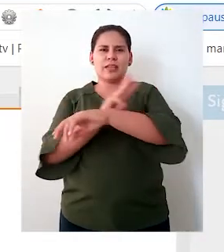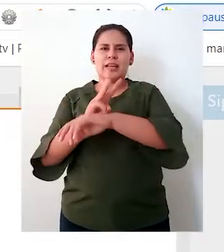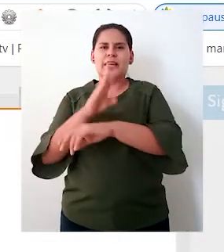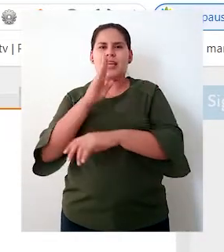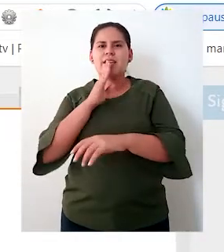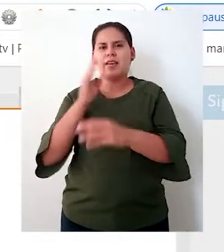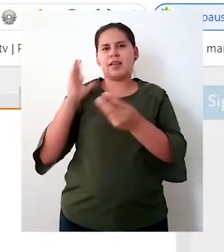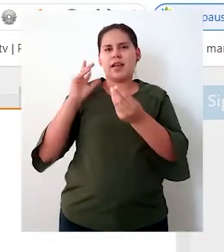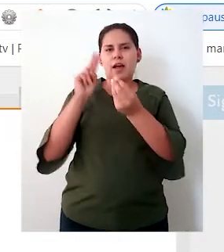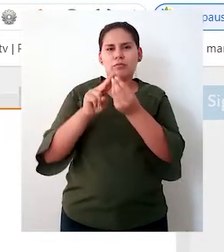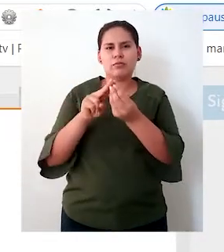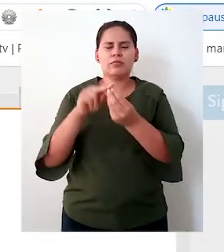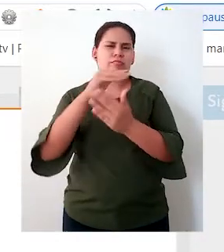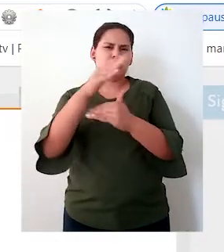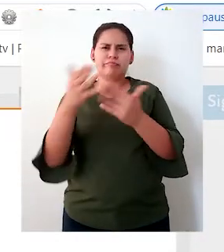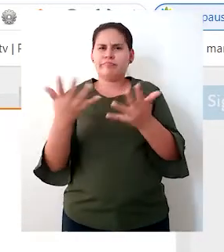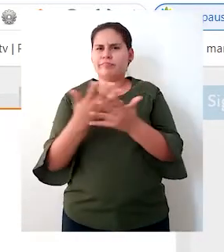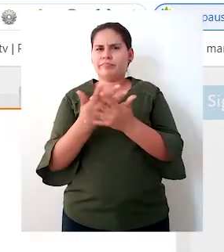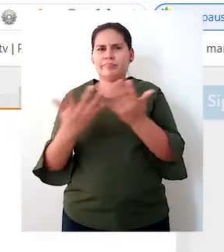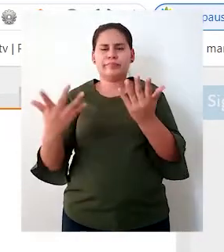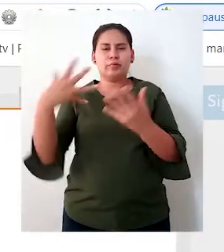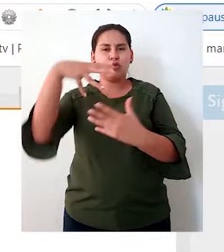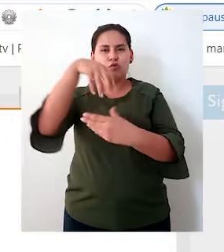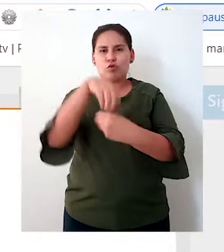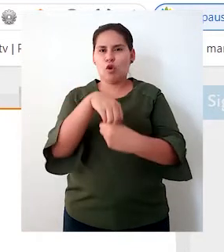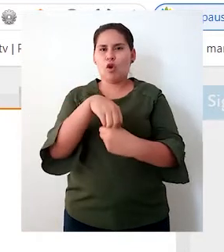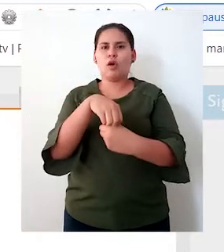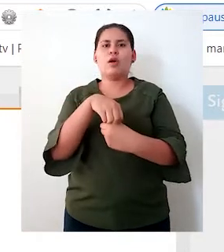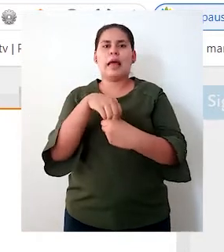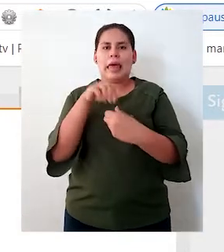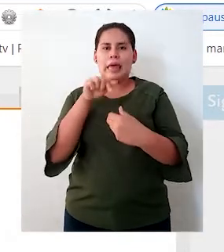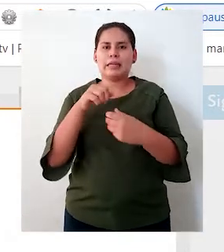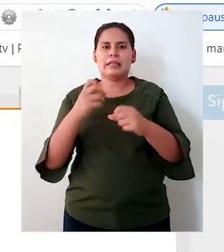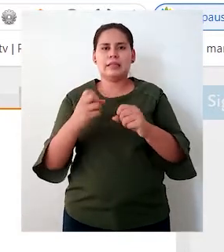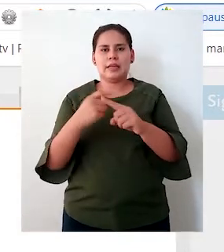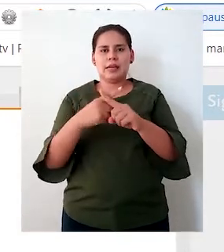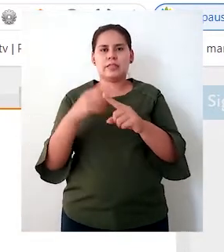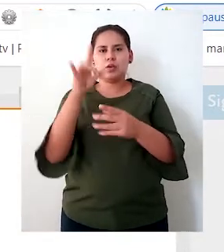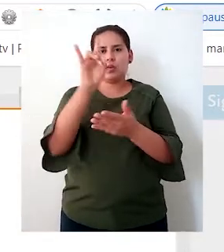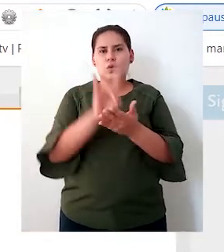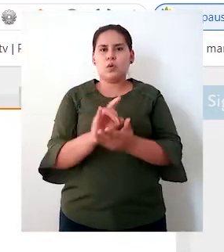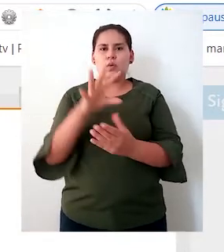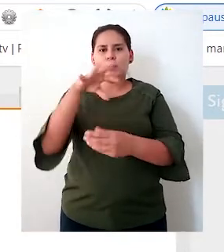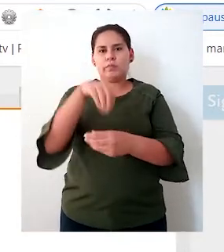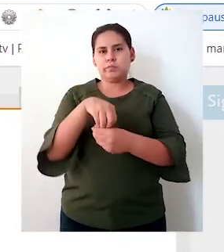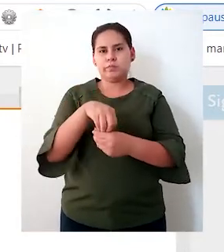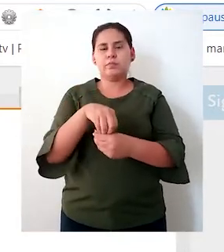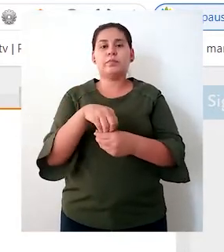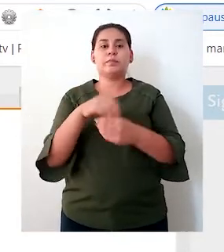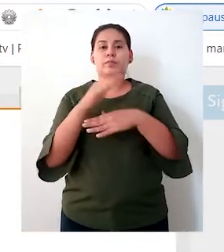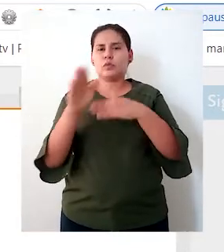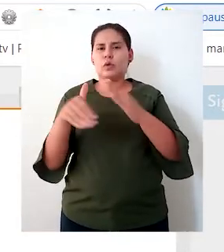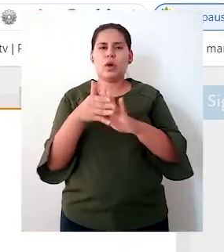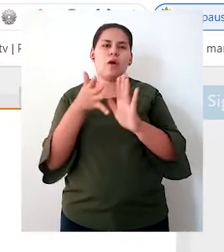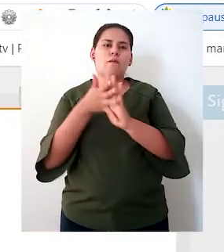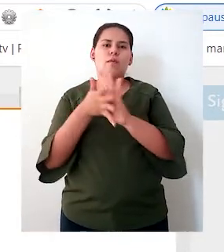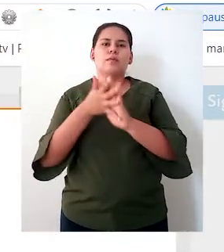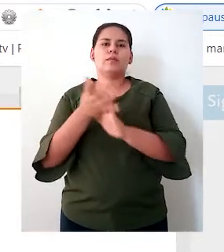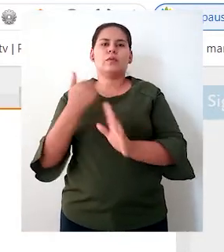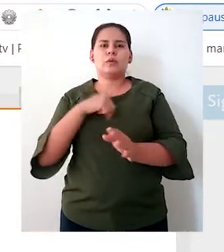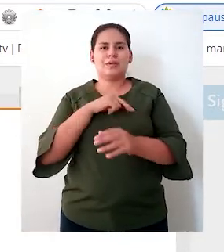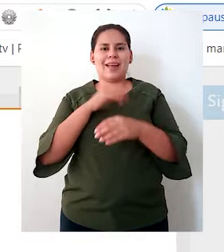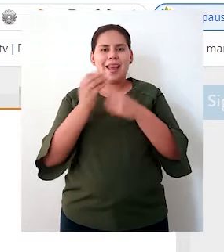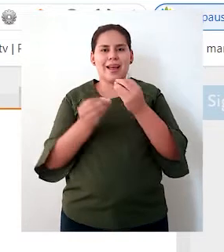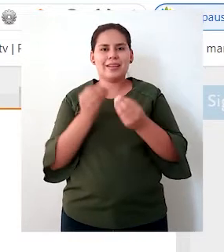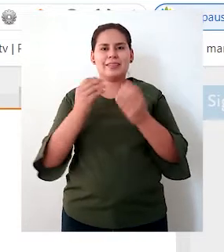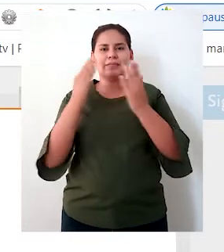abstract, los keywords y otras informaciones, incluyendo las referencias. A toda esa información es a la que le vamos a